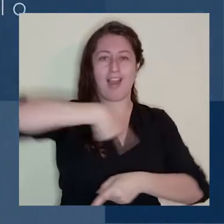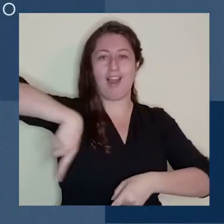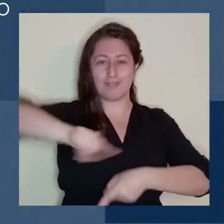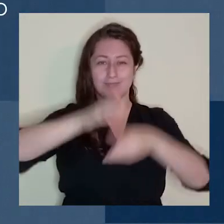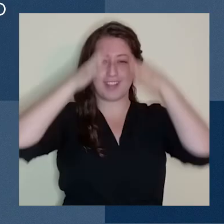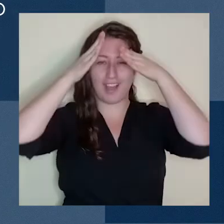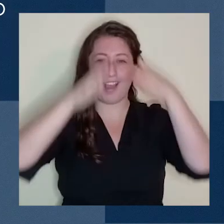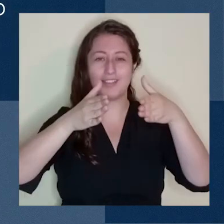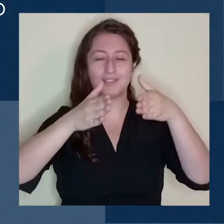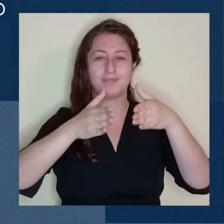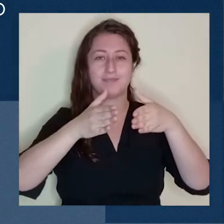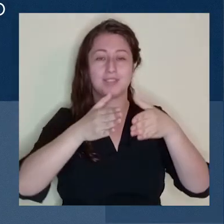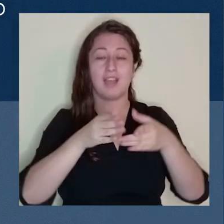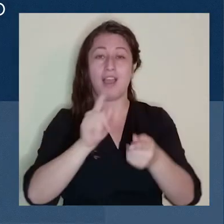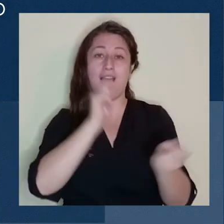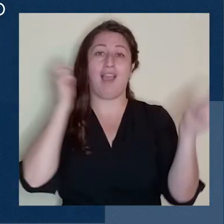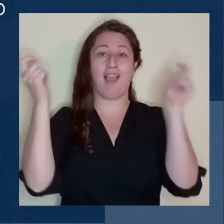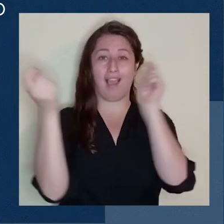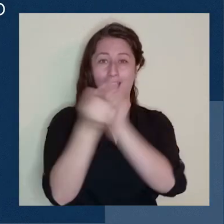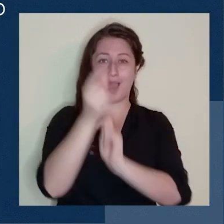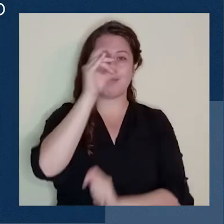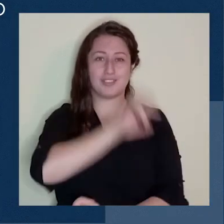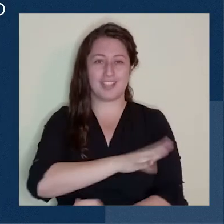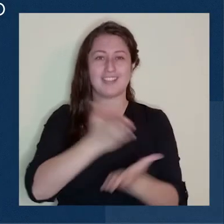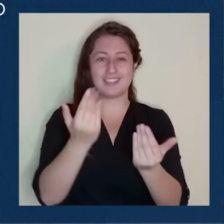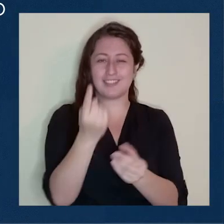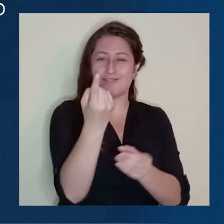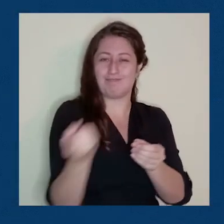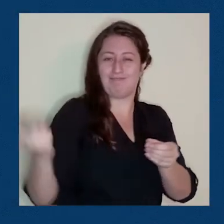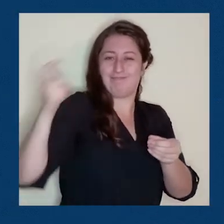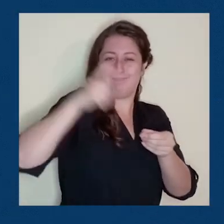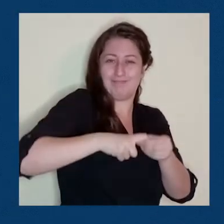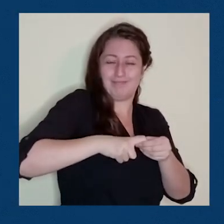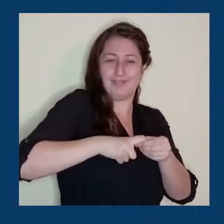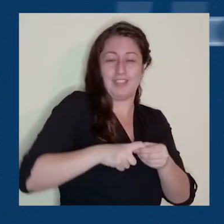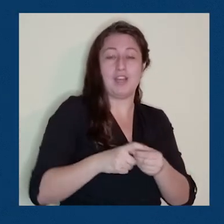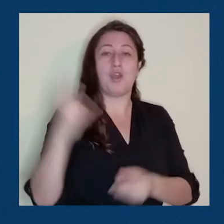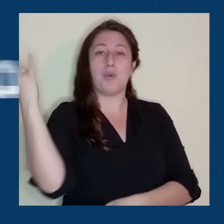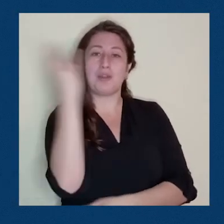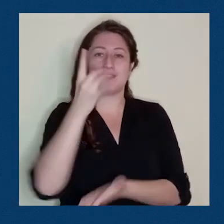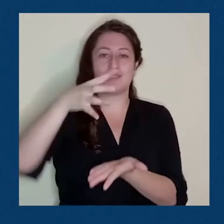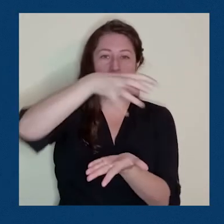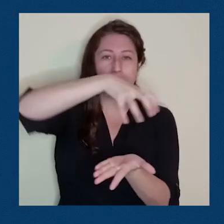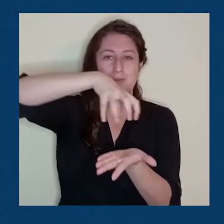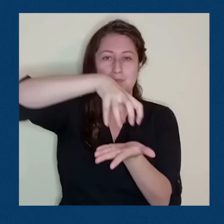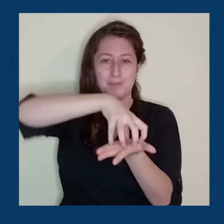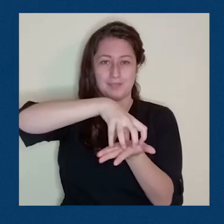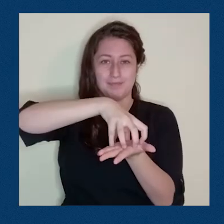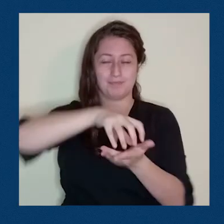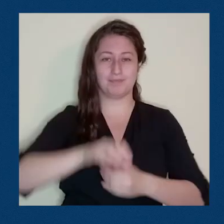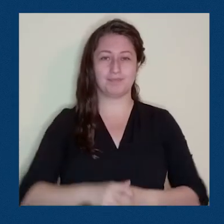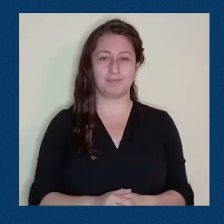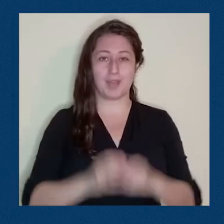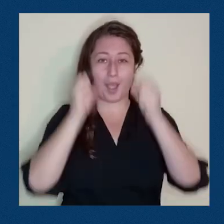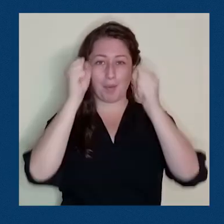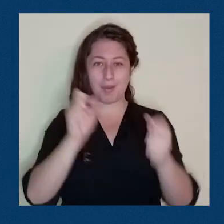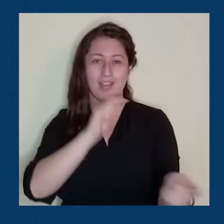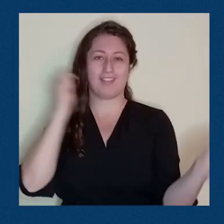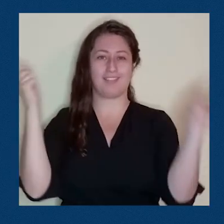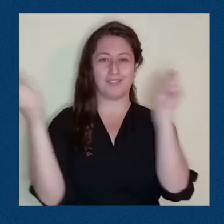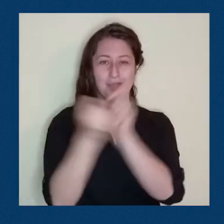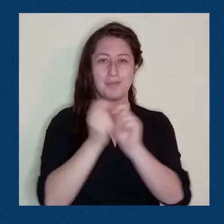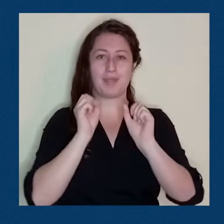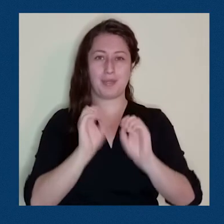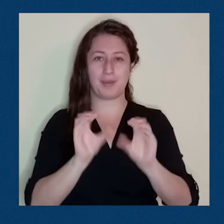a la diversidad. Sé parte de los cambios que Chile necesita. Universidad Metropolitana de Ciencias de la Educación. El poder